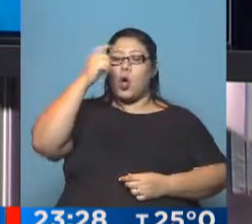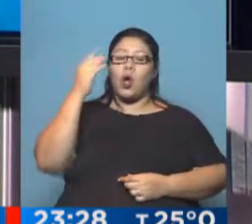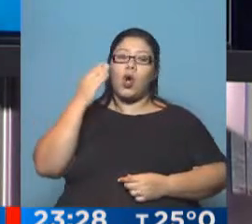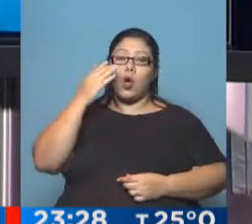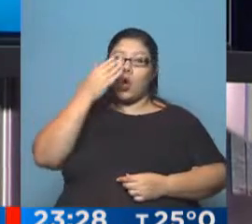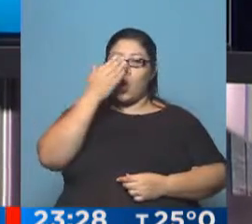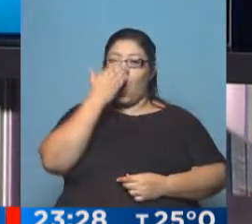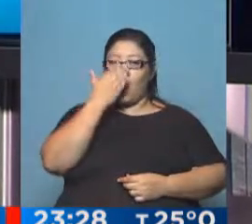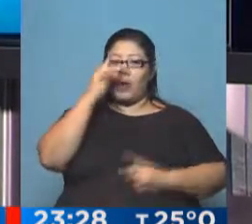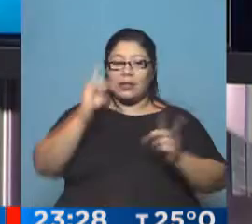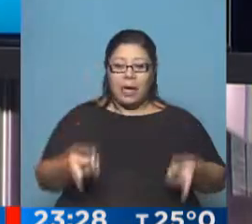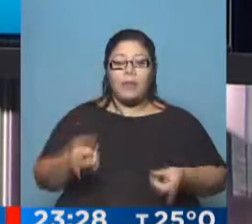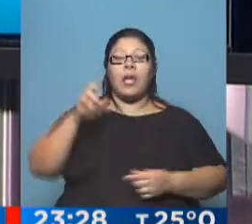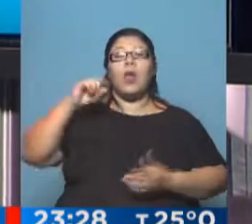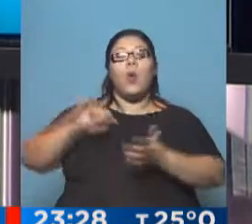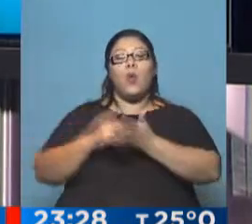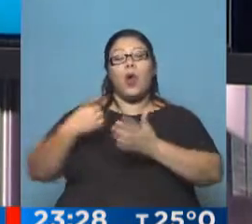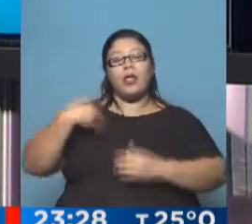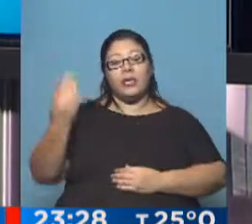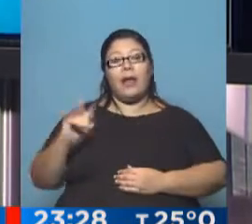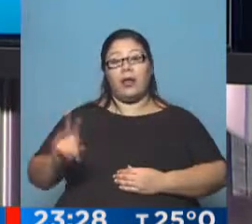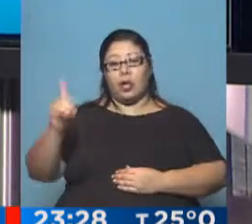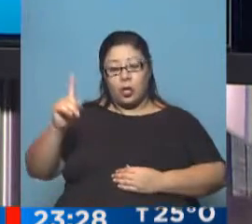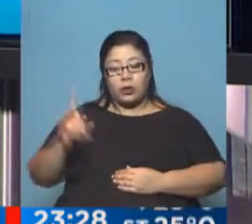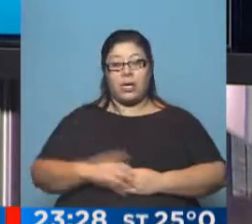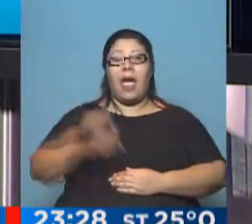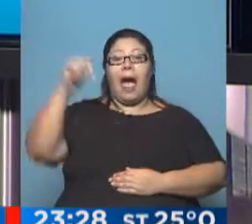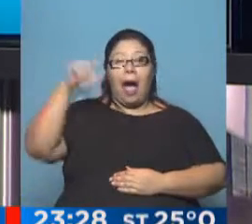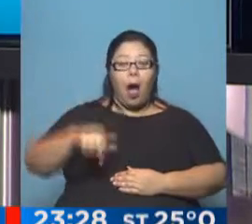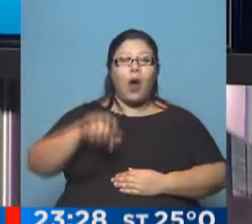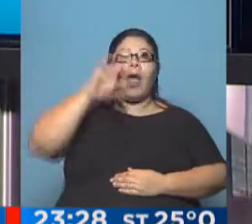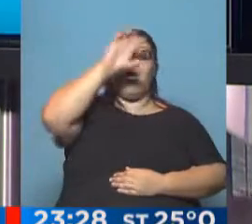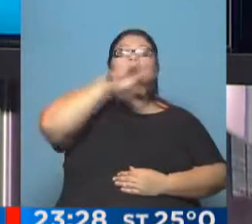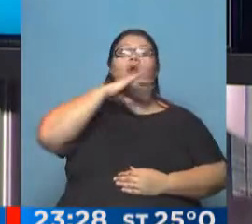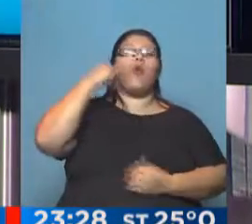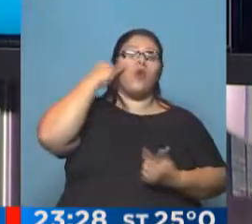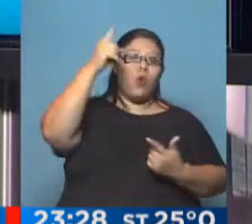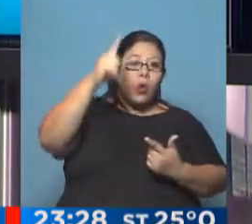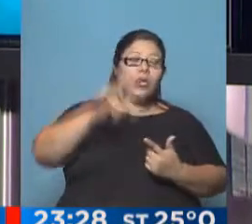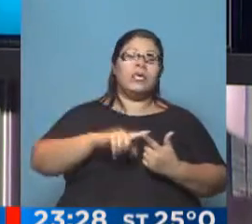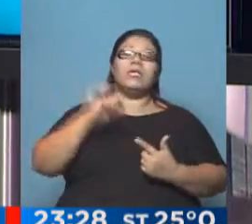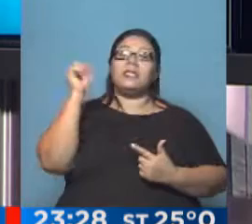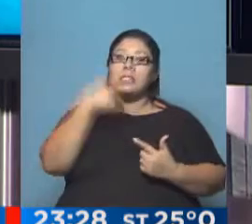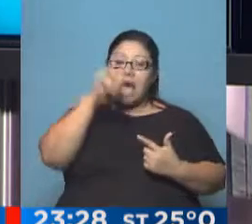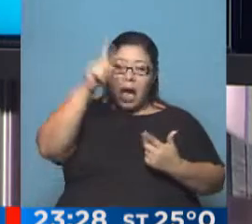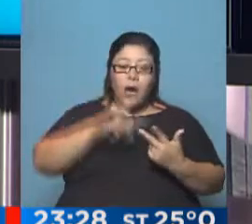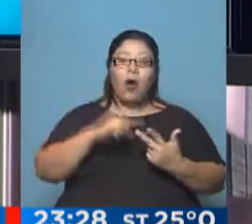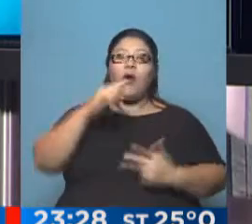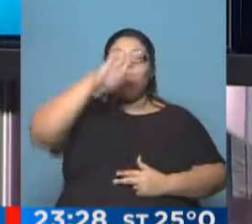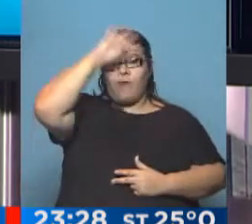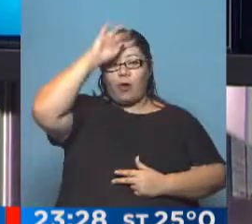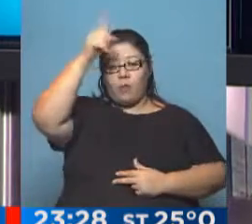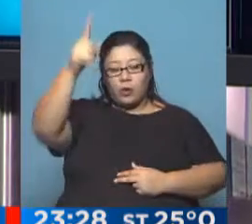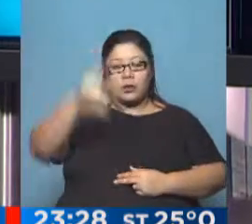provincia de Buenos Aires. Y en estos momentos las fuertes tormentas se encuentran en el este de Jujuy, este de Salta, oeste de Chaco y también en el oeste de Formosa. Allí